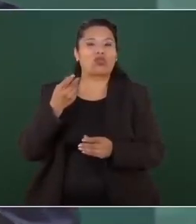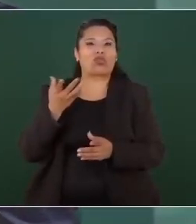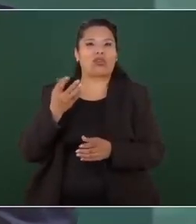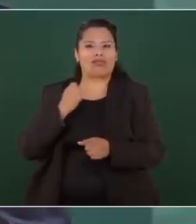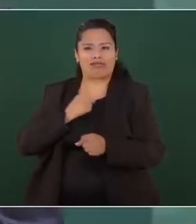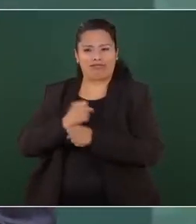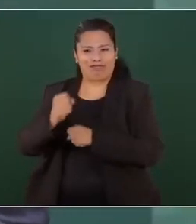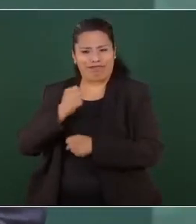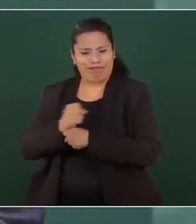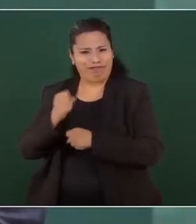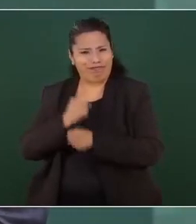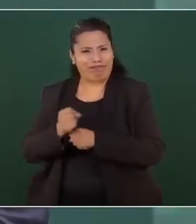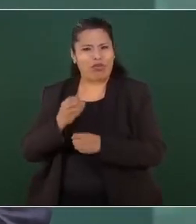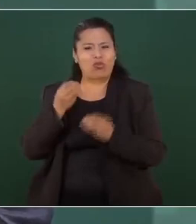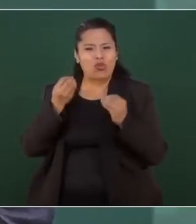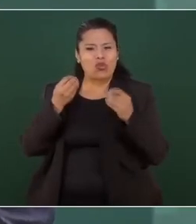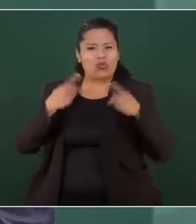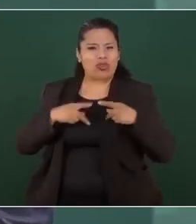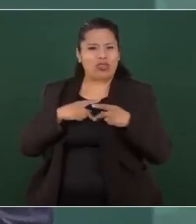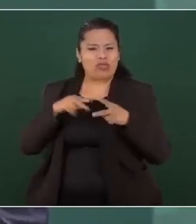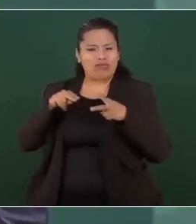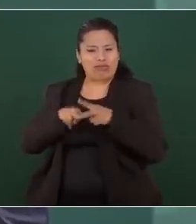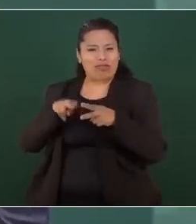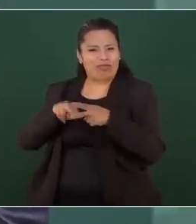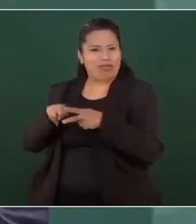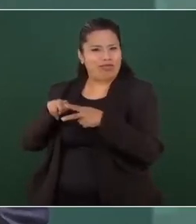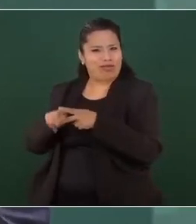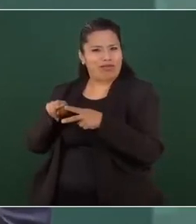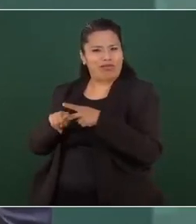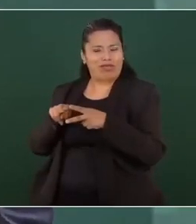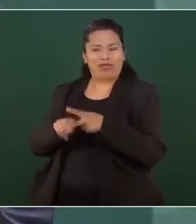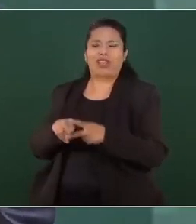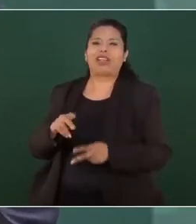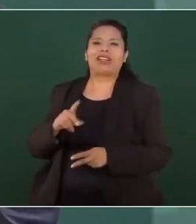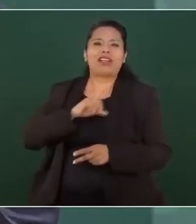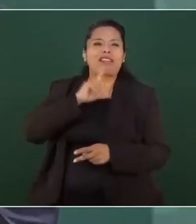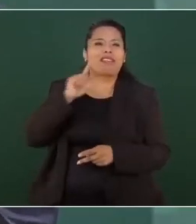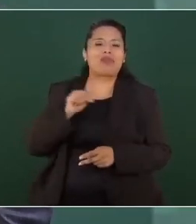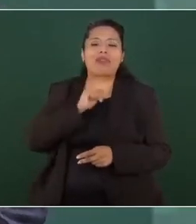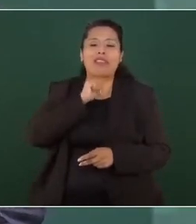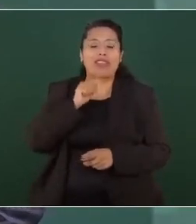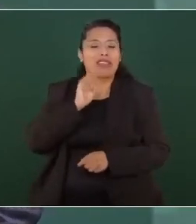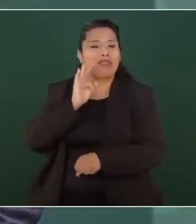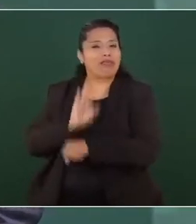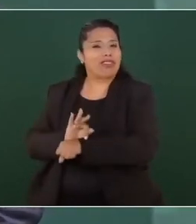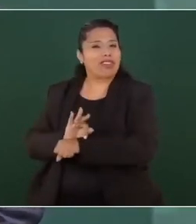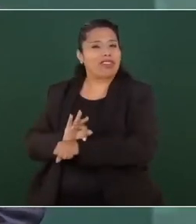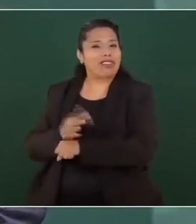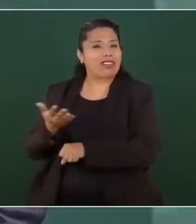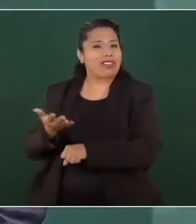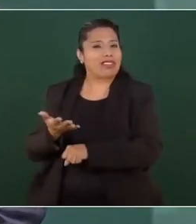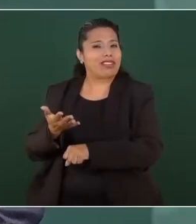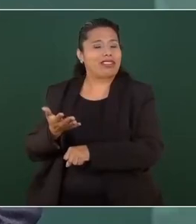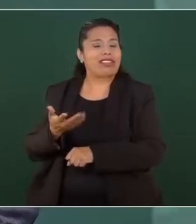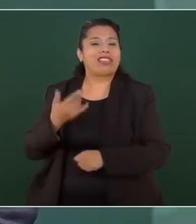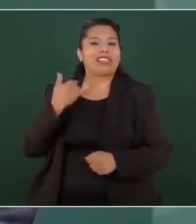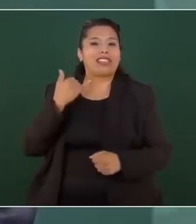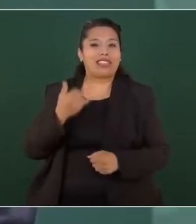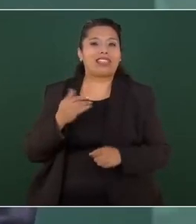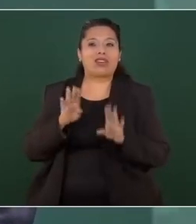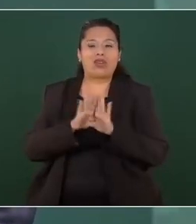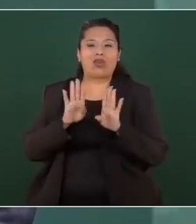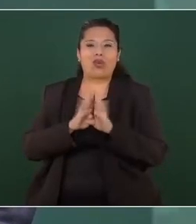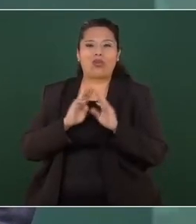y de protección a las